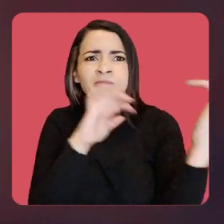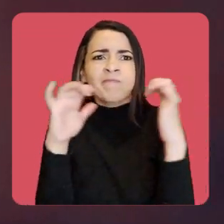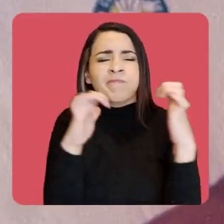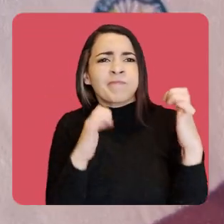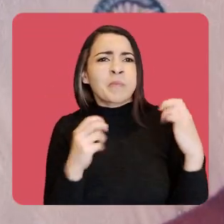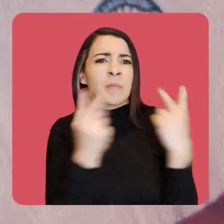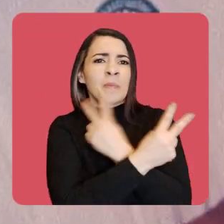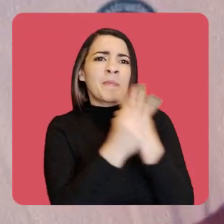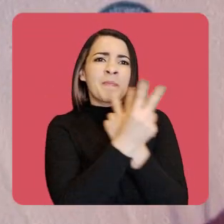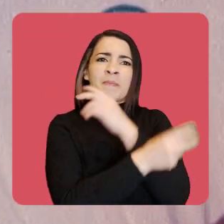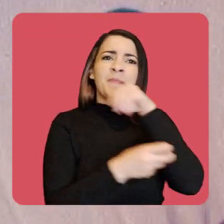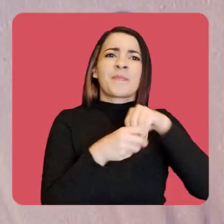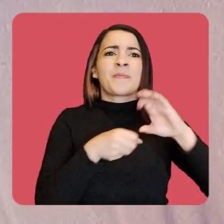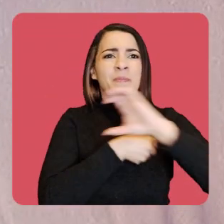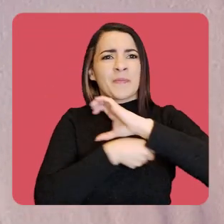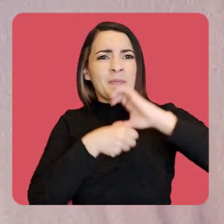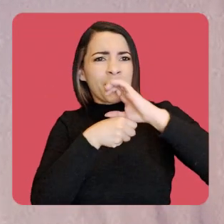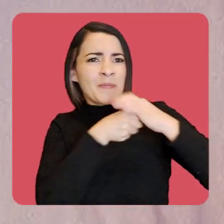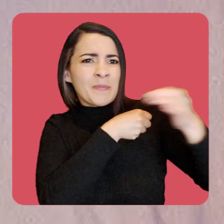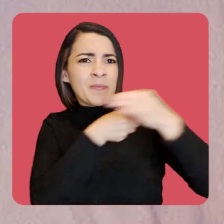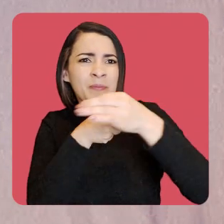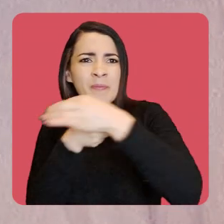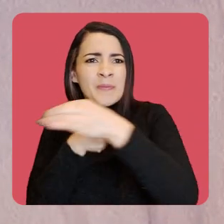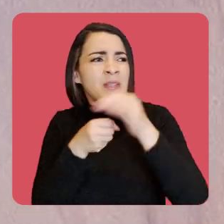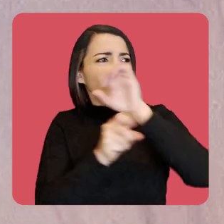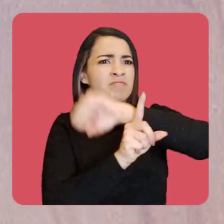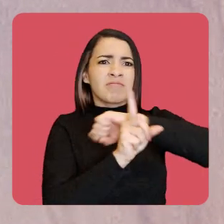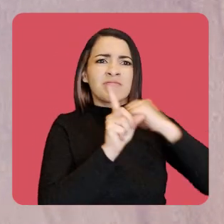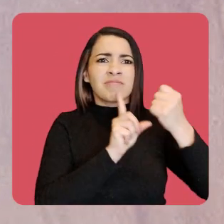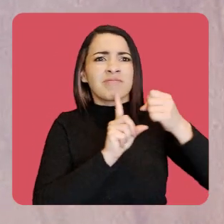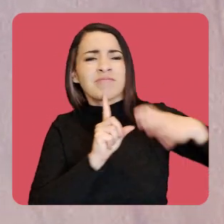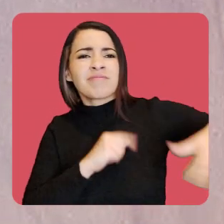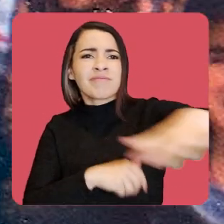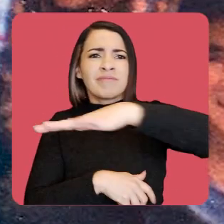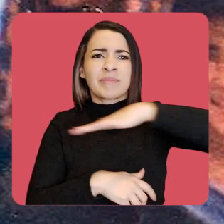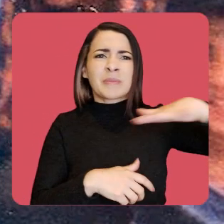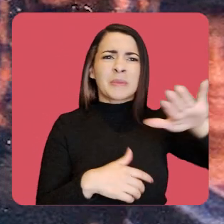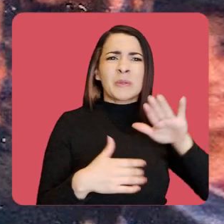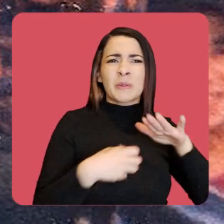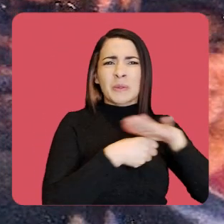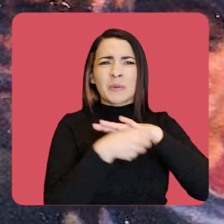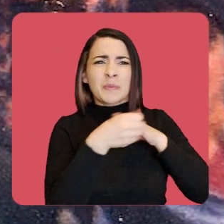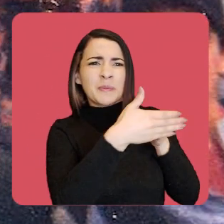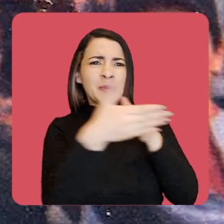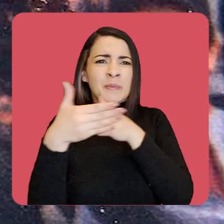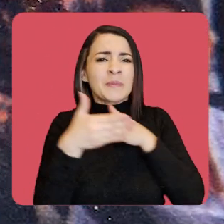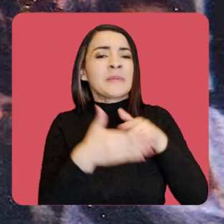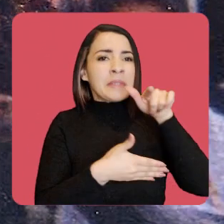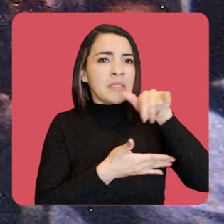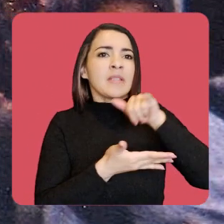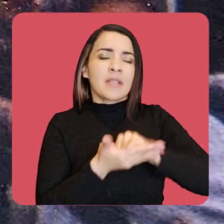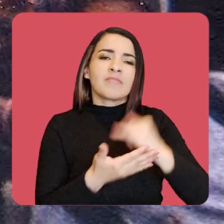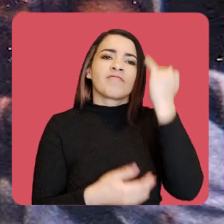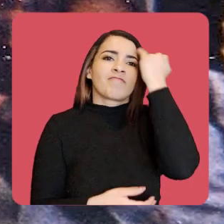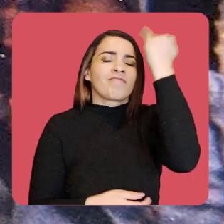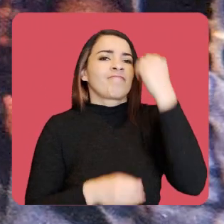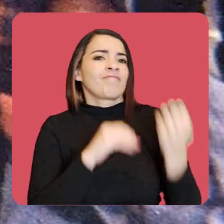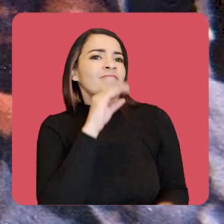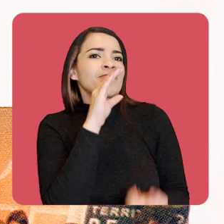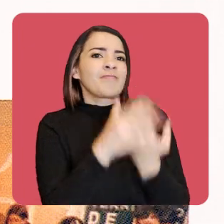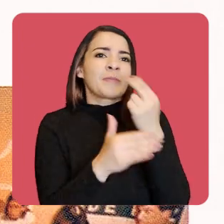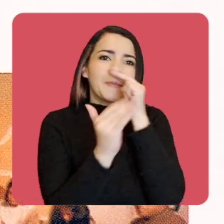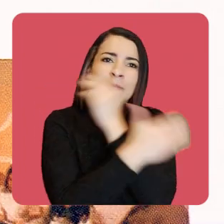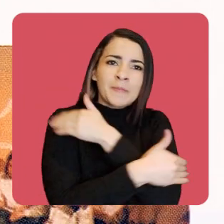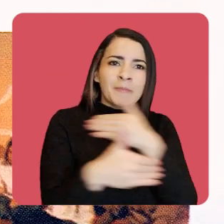como rural, las barreras invisibles dentro de la ciudad y en ese momento es cuando surge esa iniciativa de los niños,